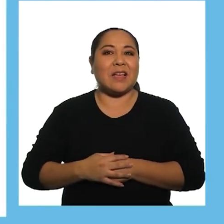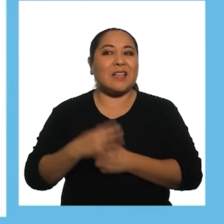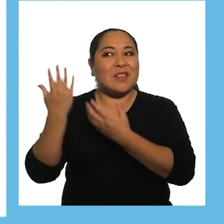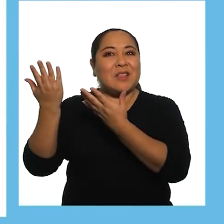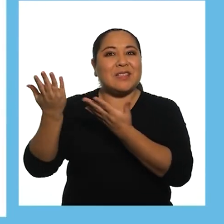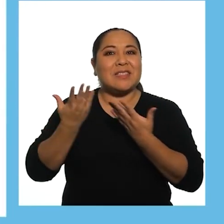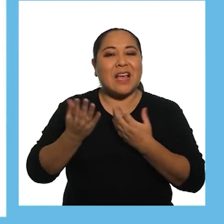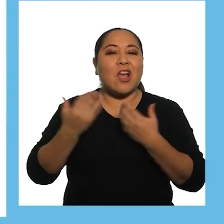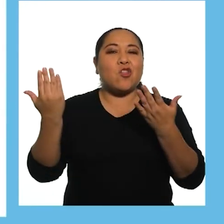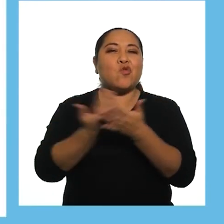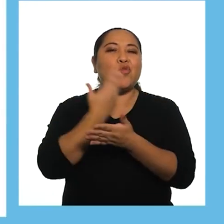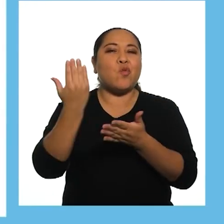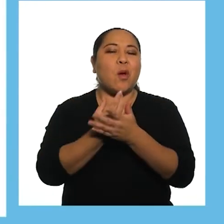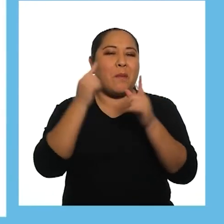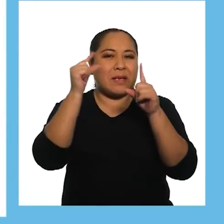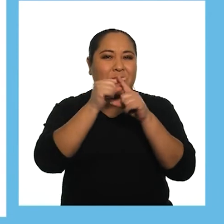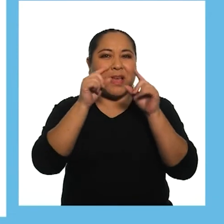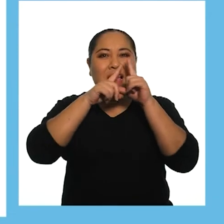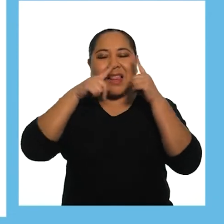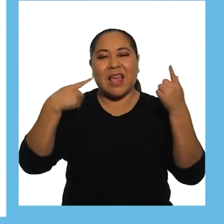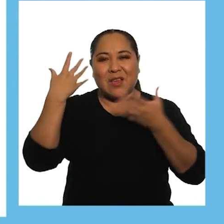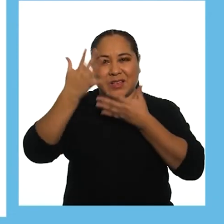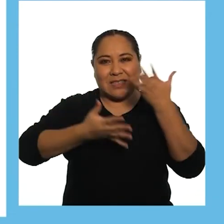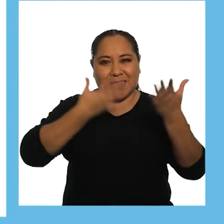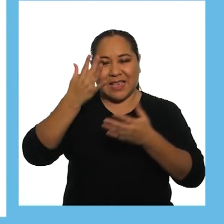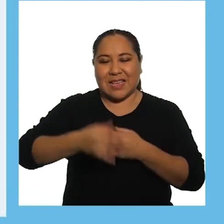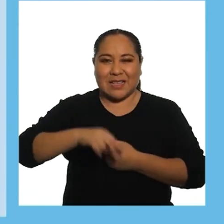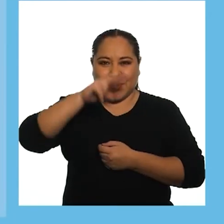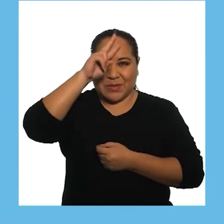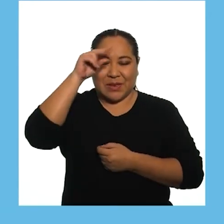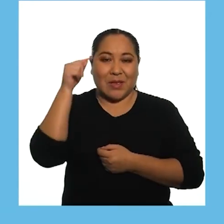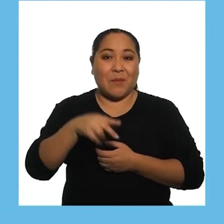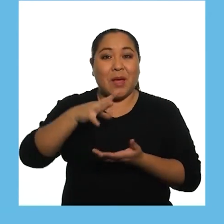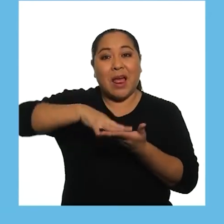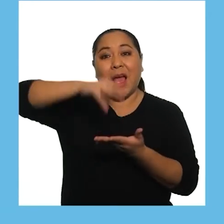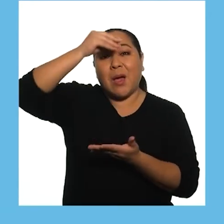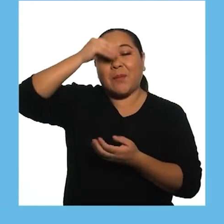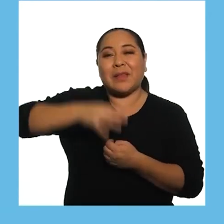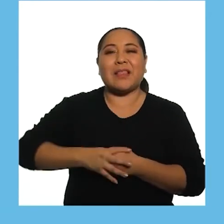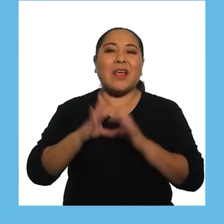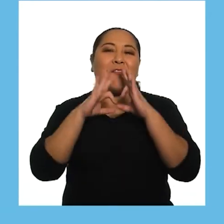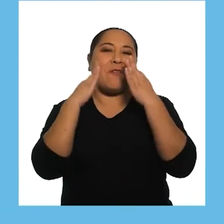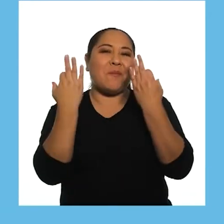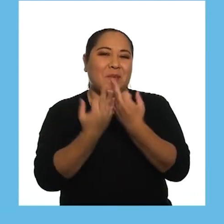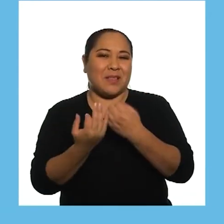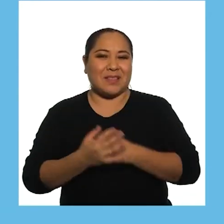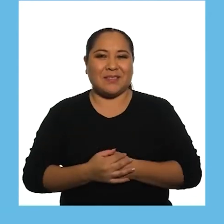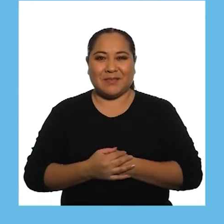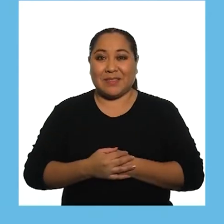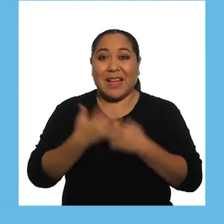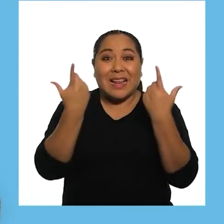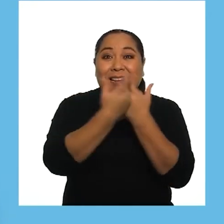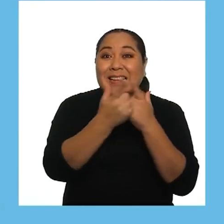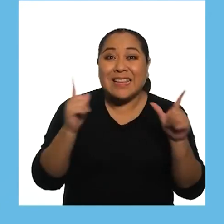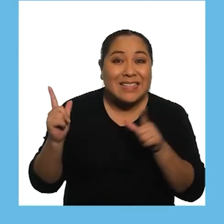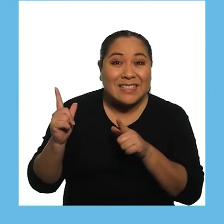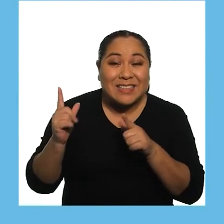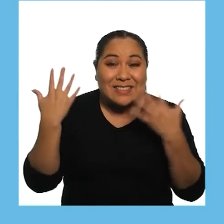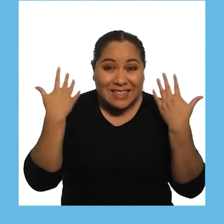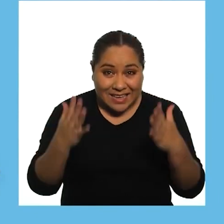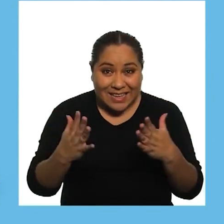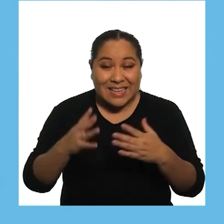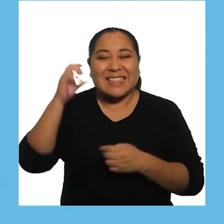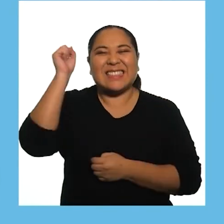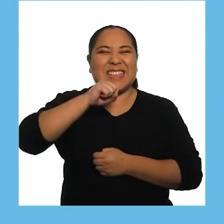Quien nos trae Nuevas palabras En lengua de señas Peruana Para aprender En familia ¿Están